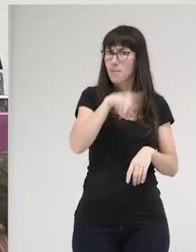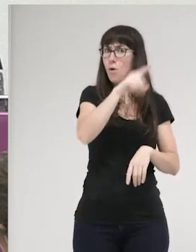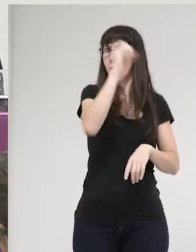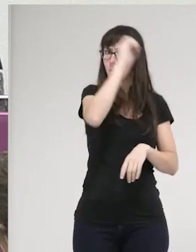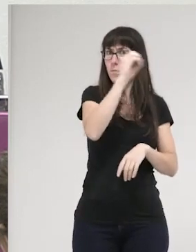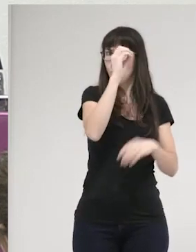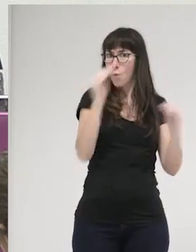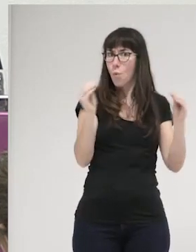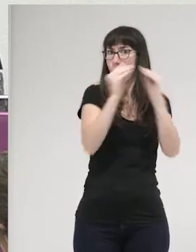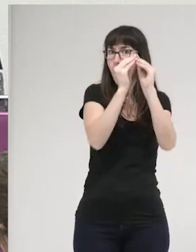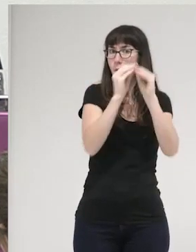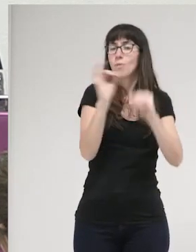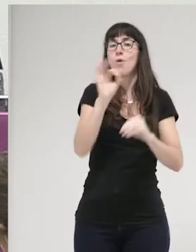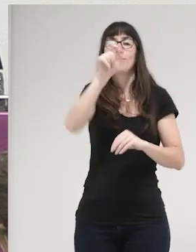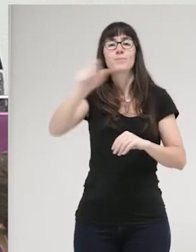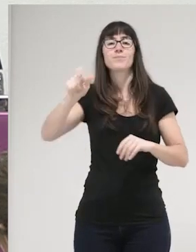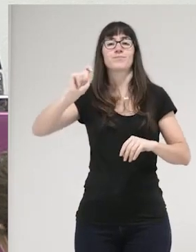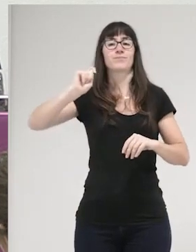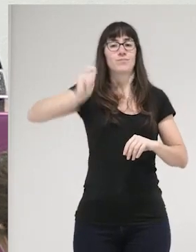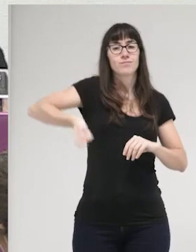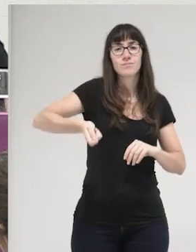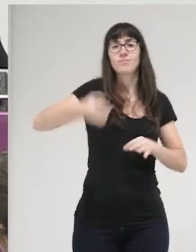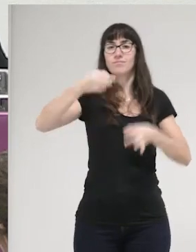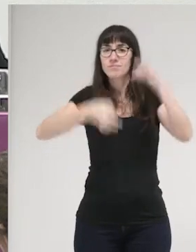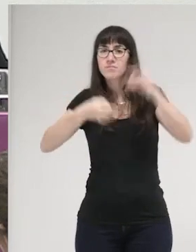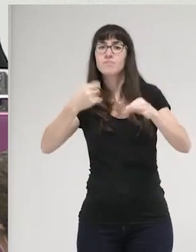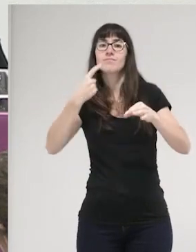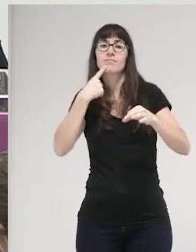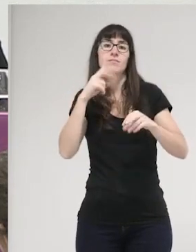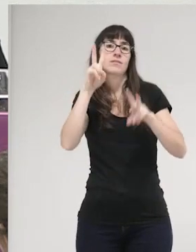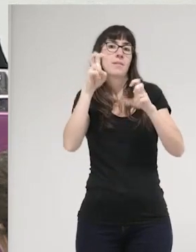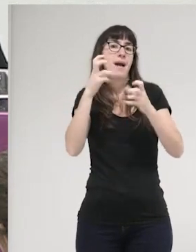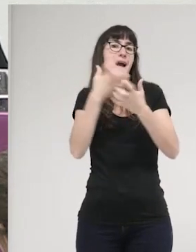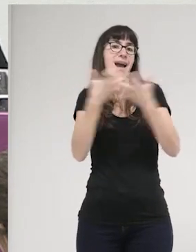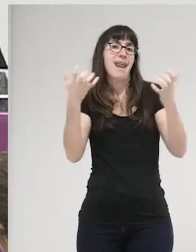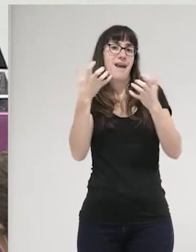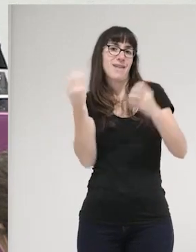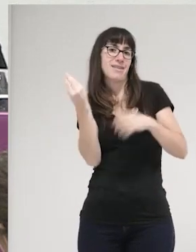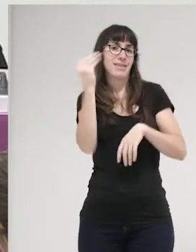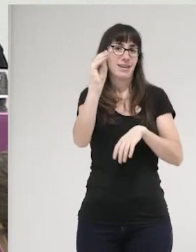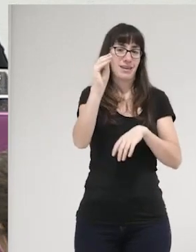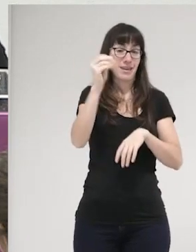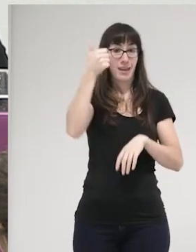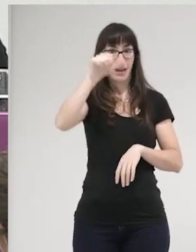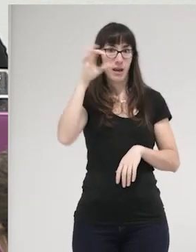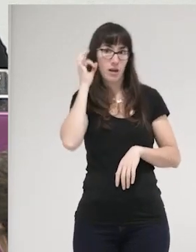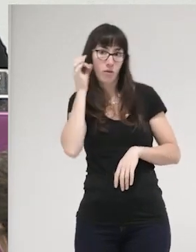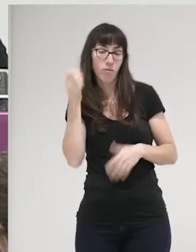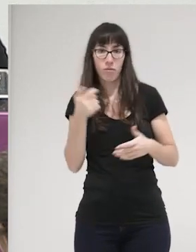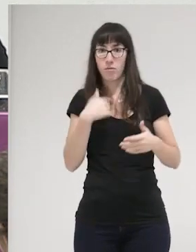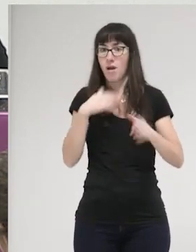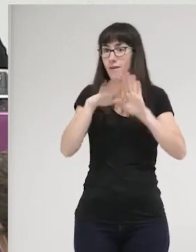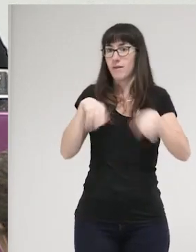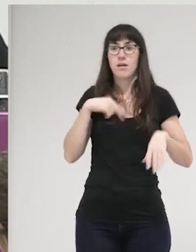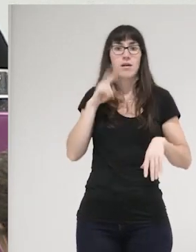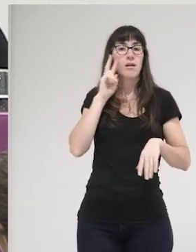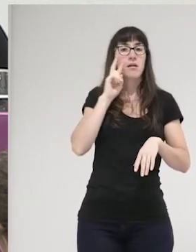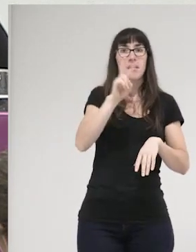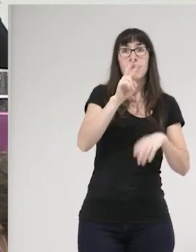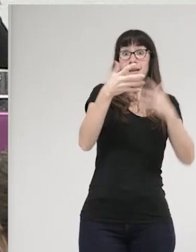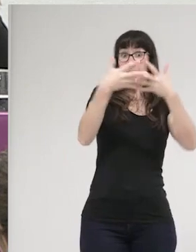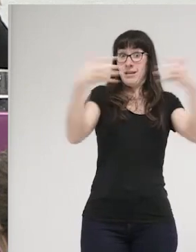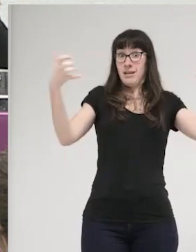aplican la agravante de género. Pero a mí lo que más me asusta es que esa idea de más pena significa más protección